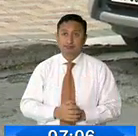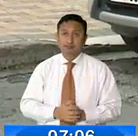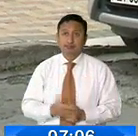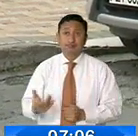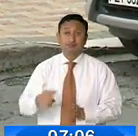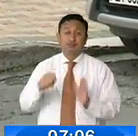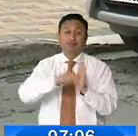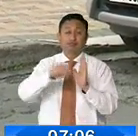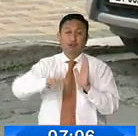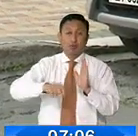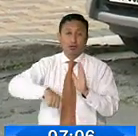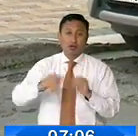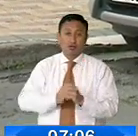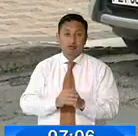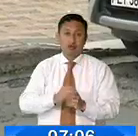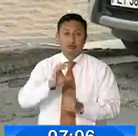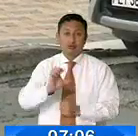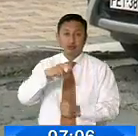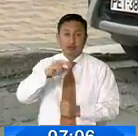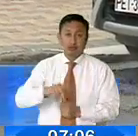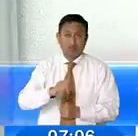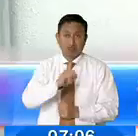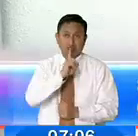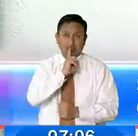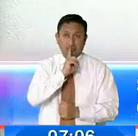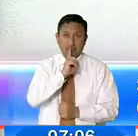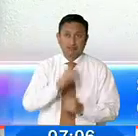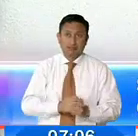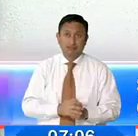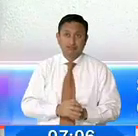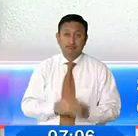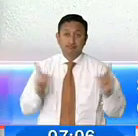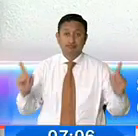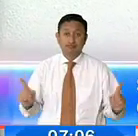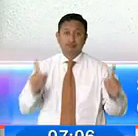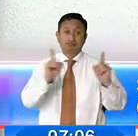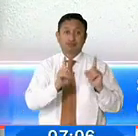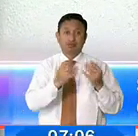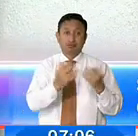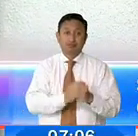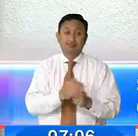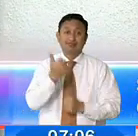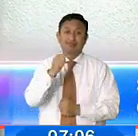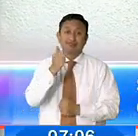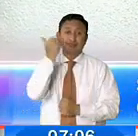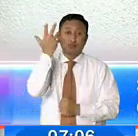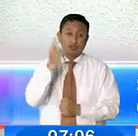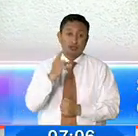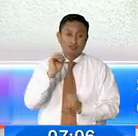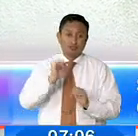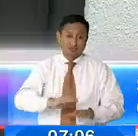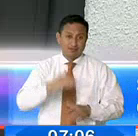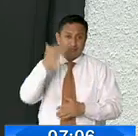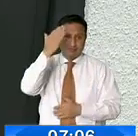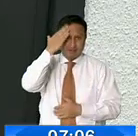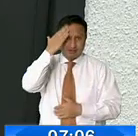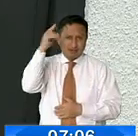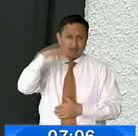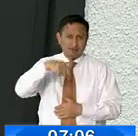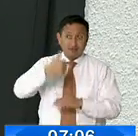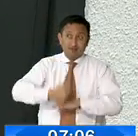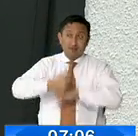del Consejo Nacional prefirieron no dar declaraciones. Las dos partes deberán esperar por lo menos 10 días para conocer el